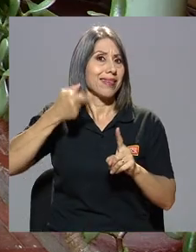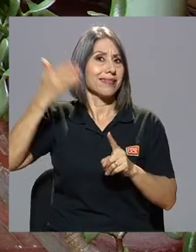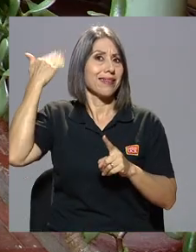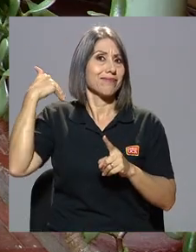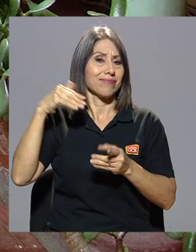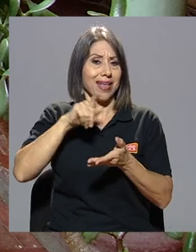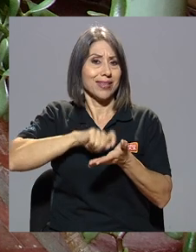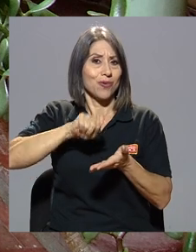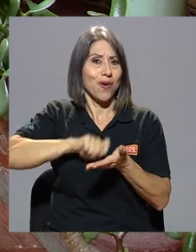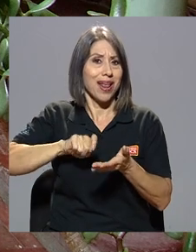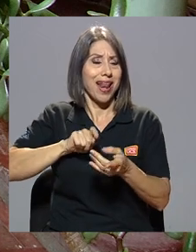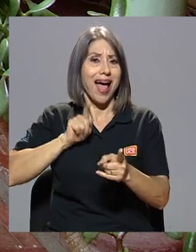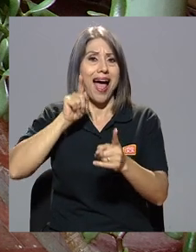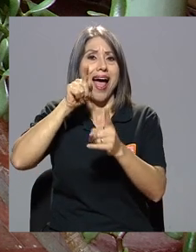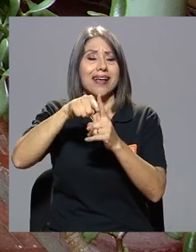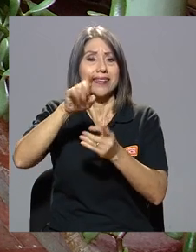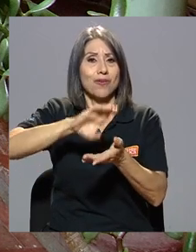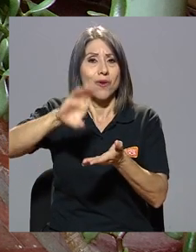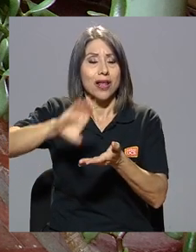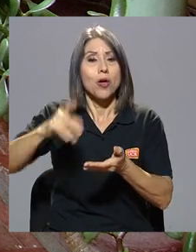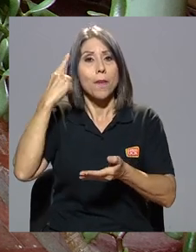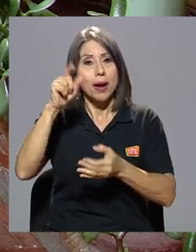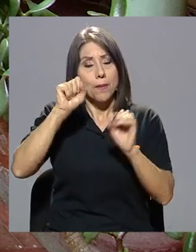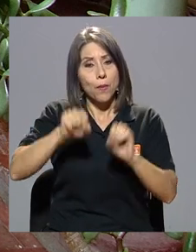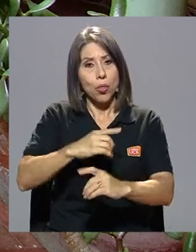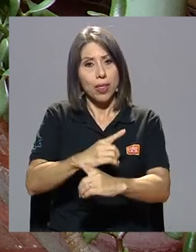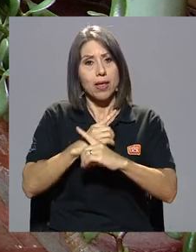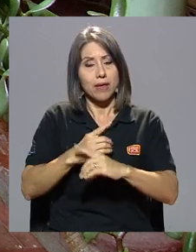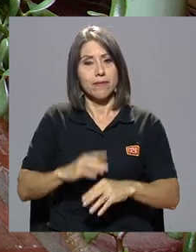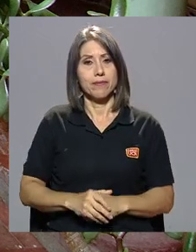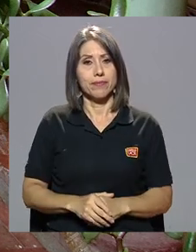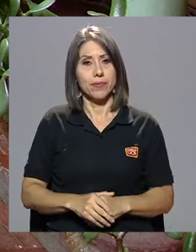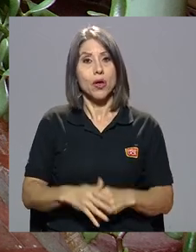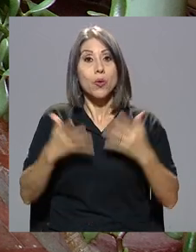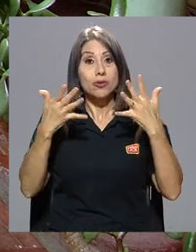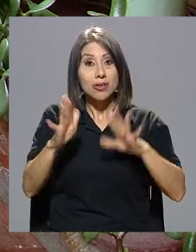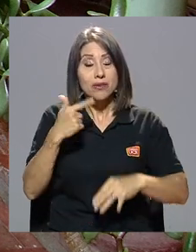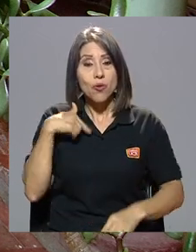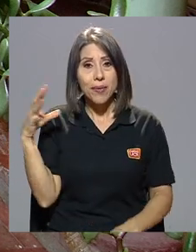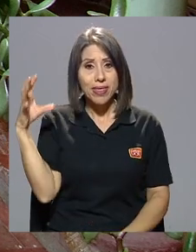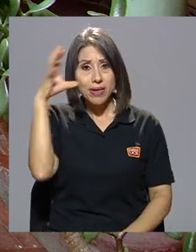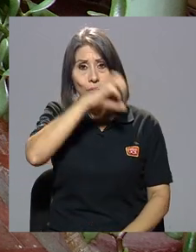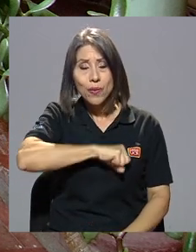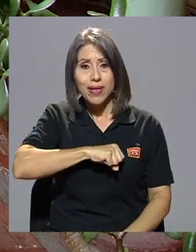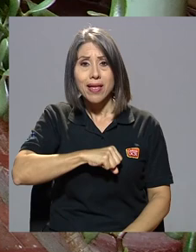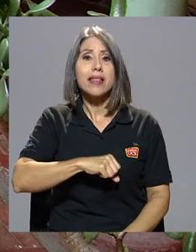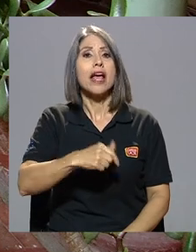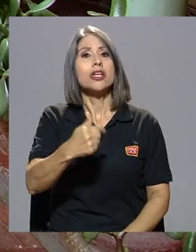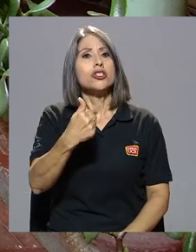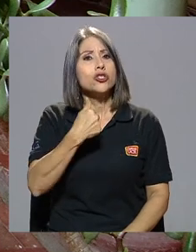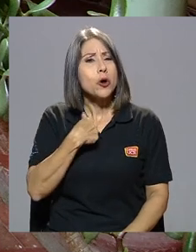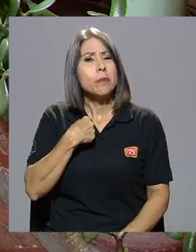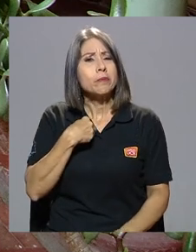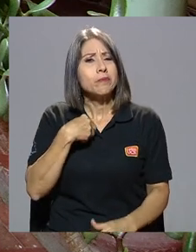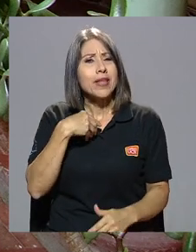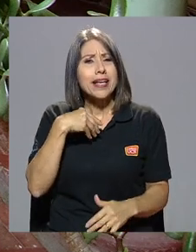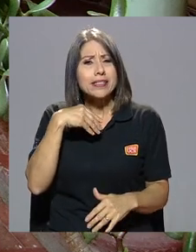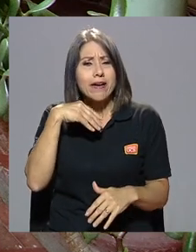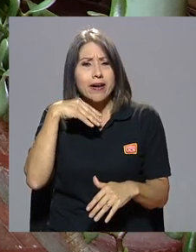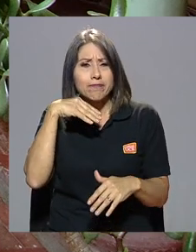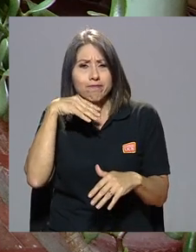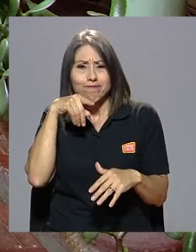desde la escuela hasta el colegio, para poder defenderme. Entonces, cuando yo me di cuenta, estaba metido, estaba